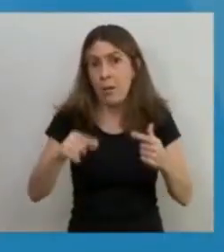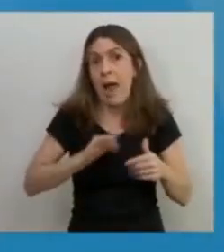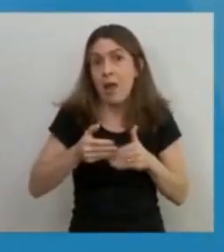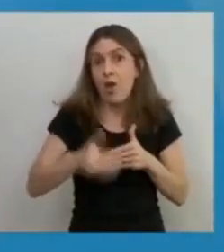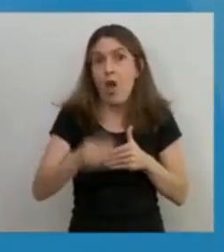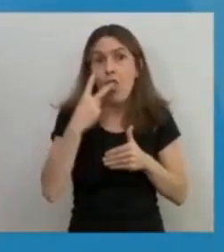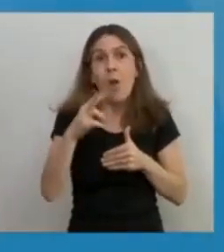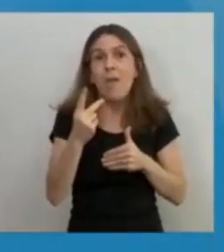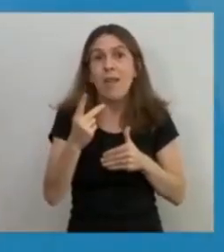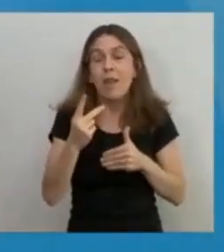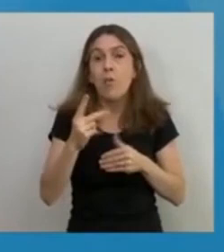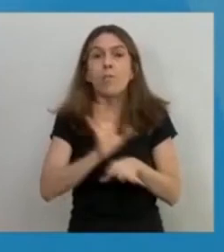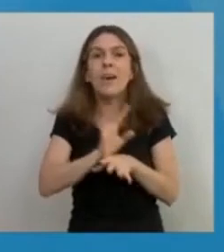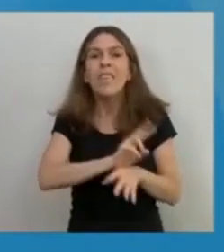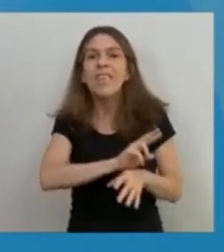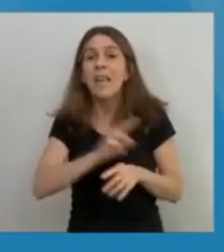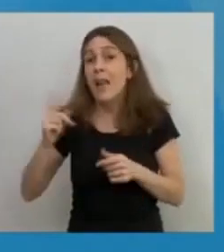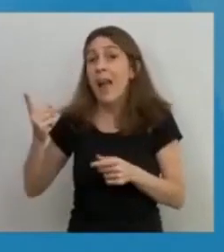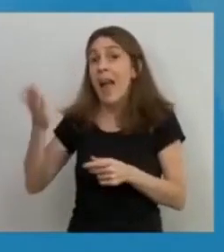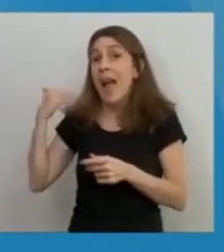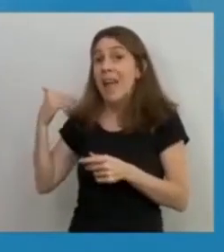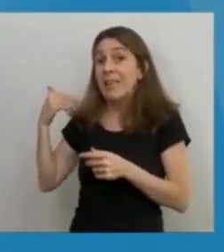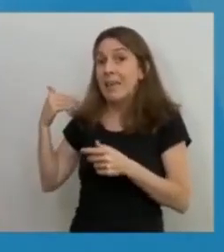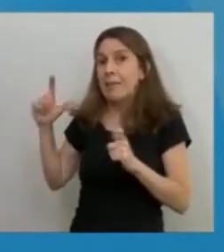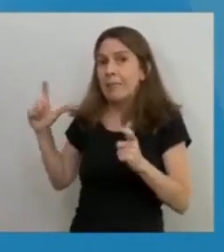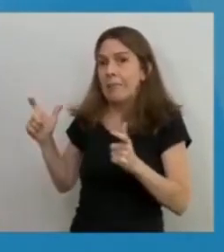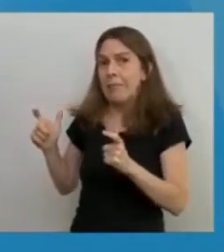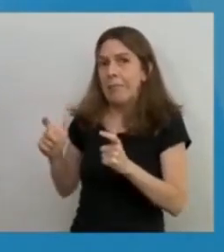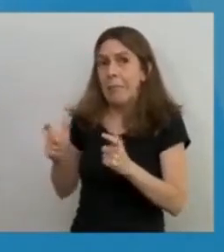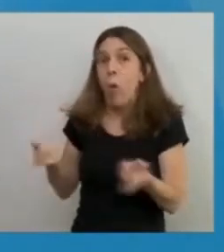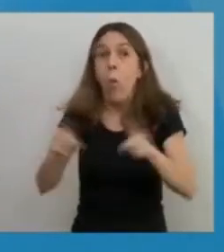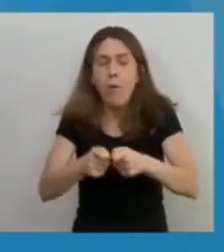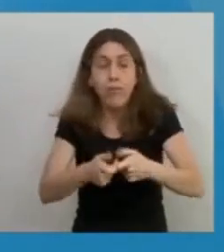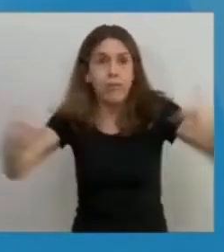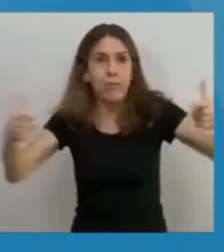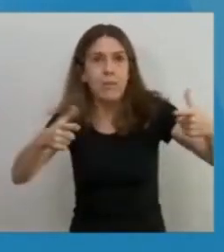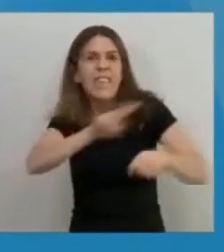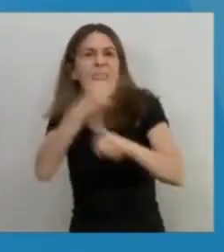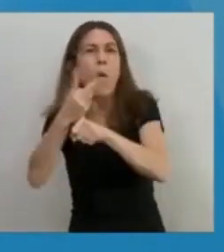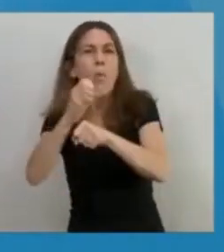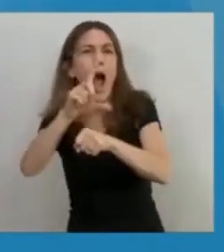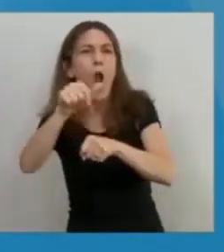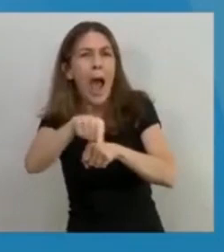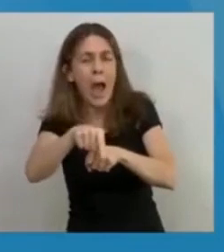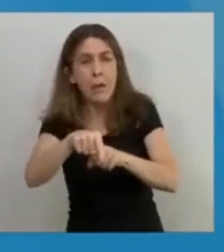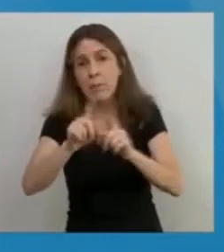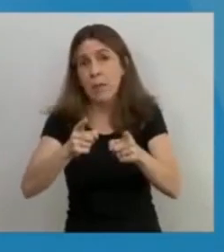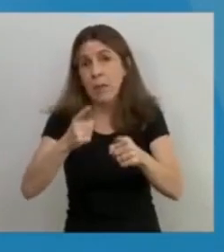esta segunda ola. Aprendimos de aquel primer momento